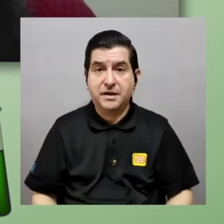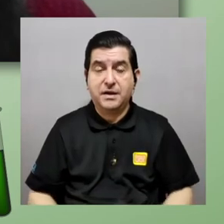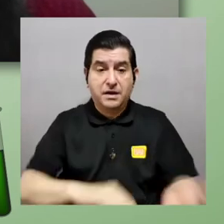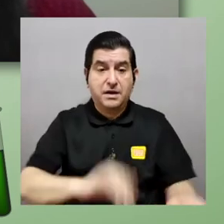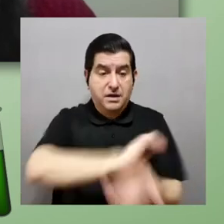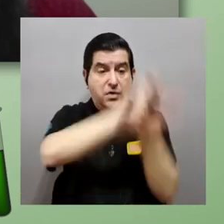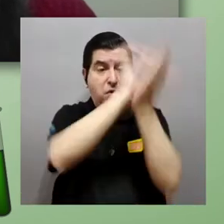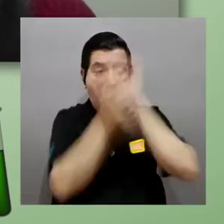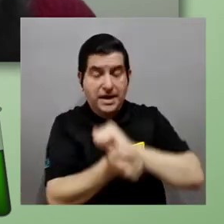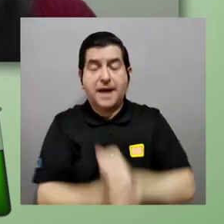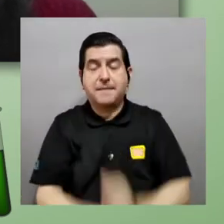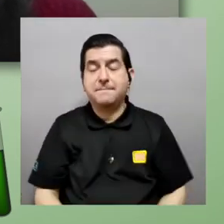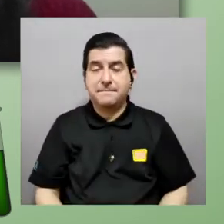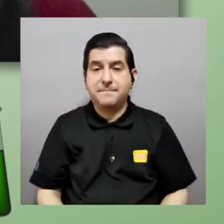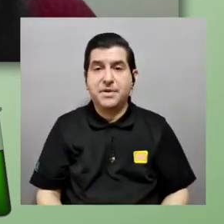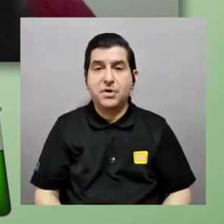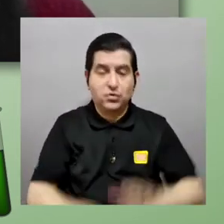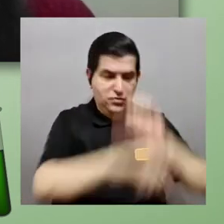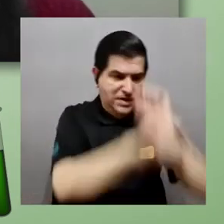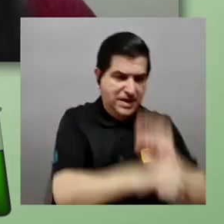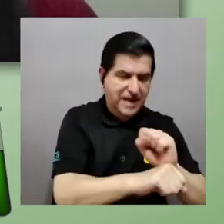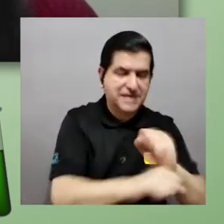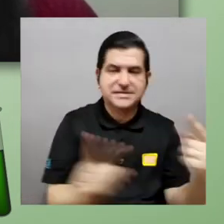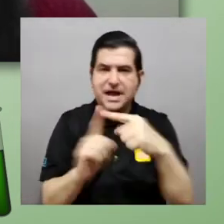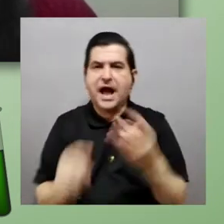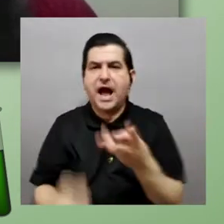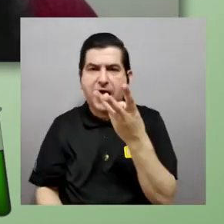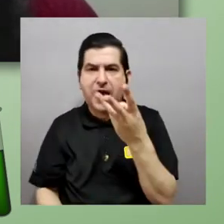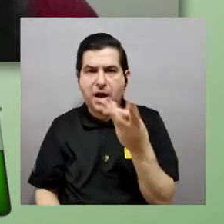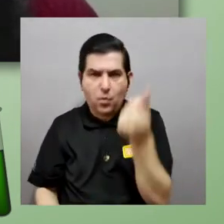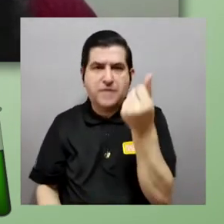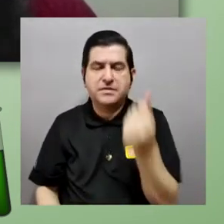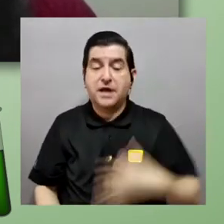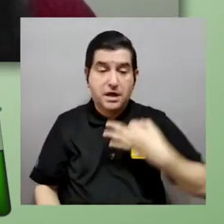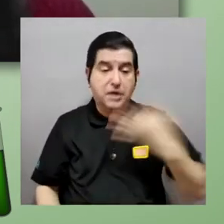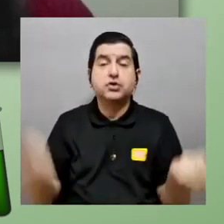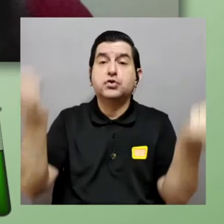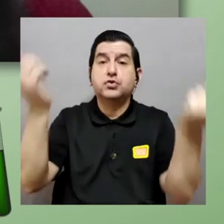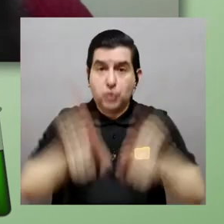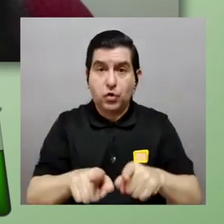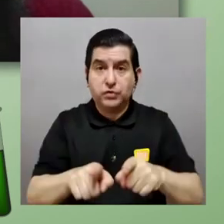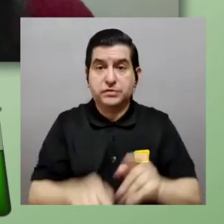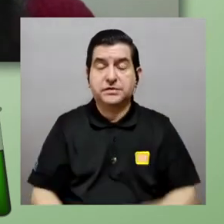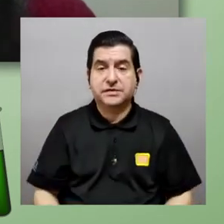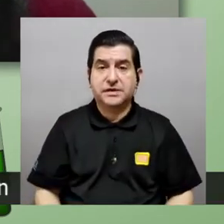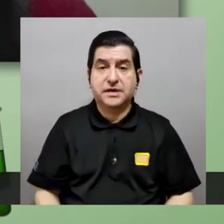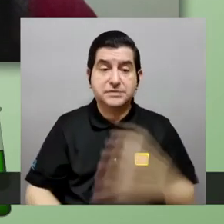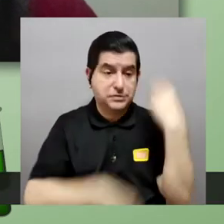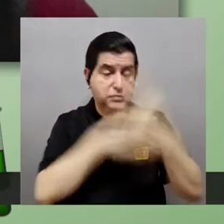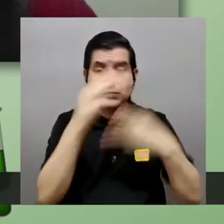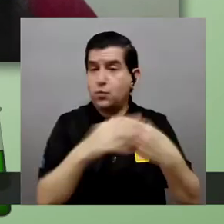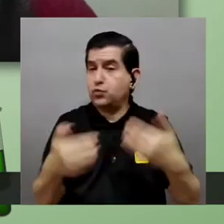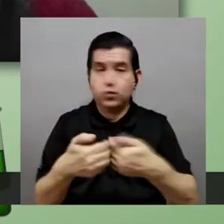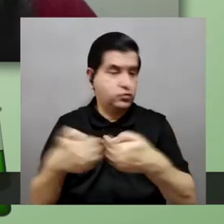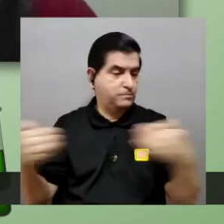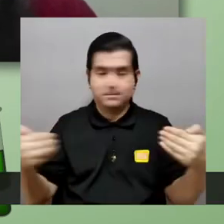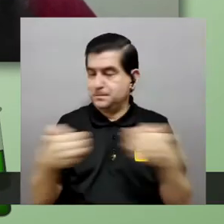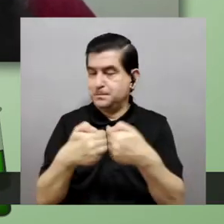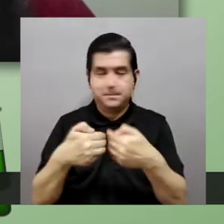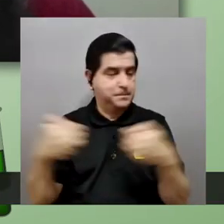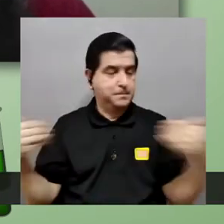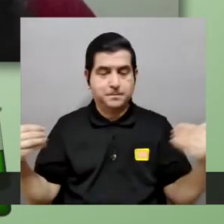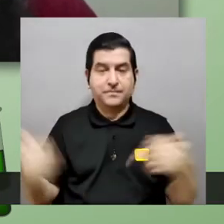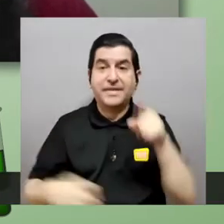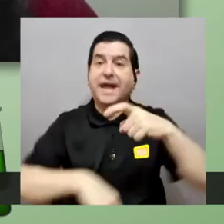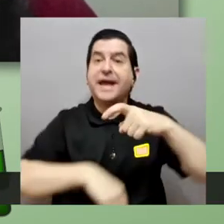manera el salto entre mecánica cuántica y mecánica clásica el cual ocurre todos los días verdad porque son mundos que no están